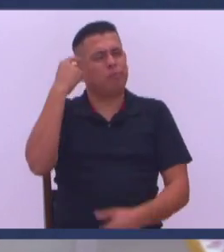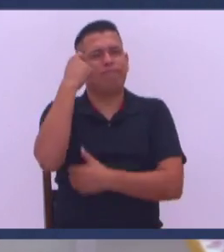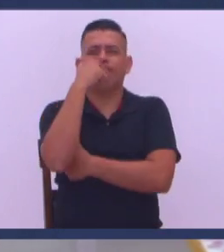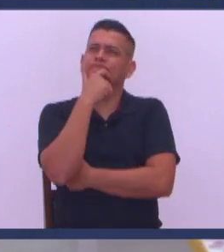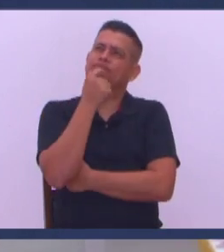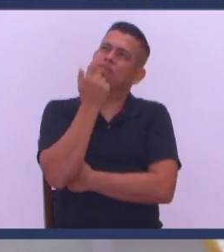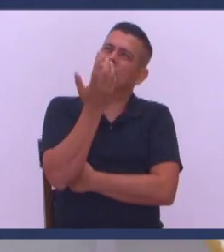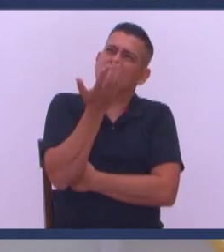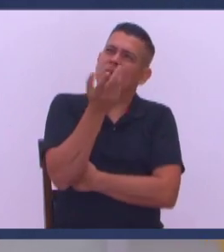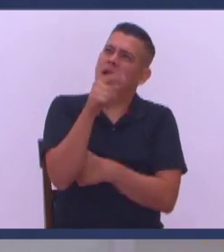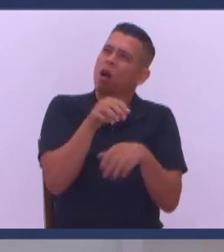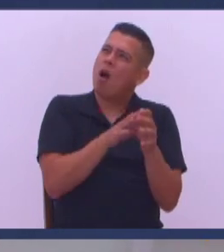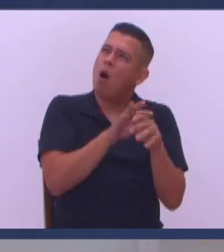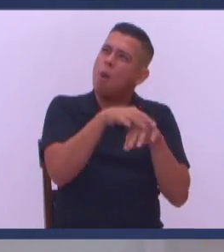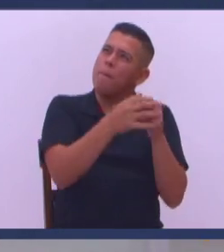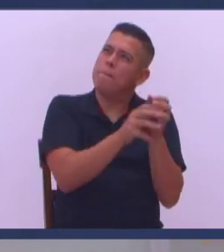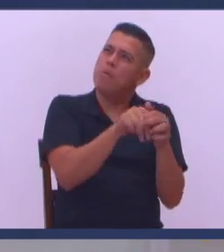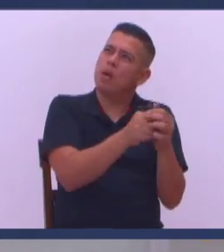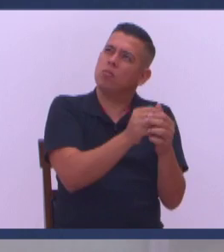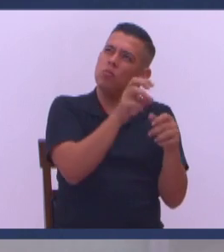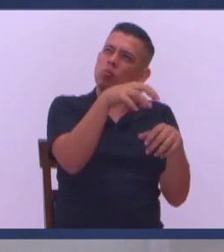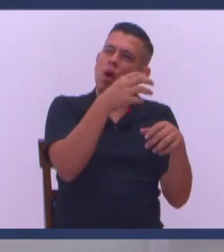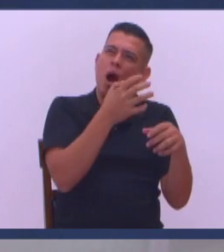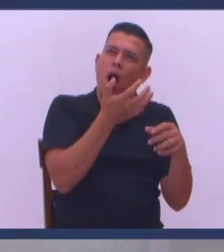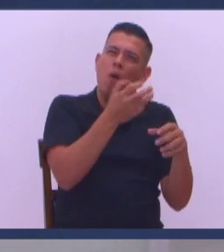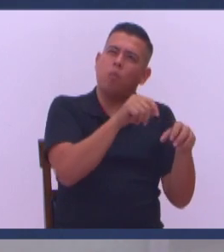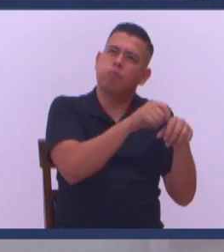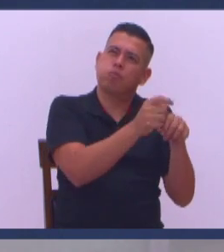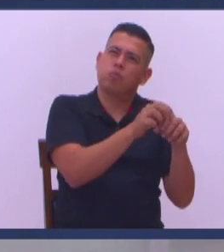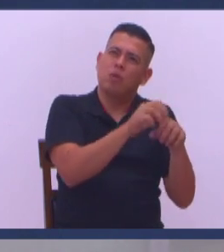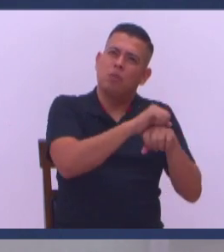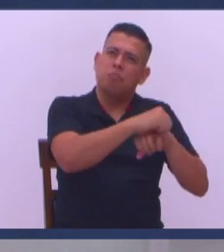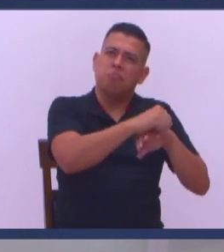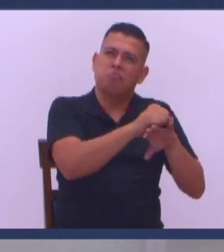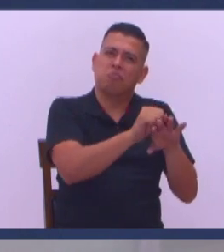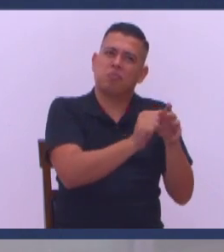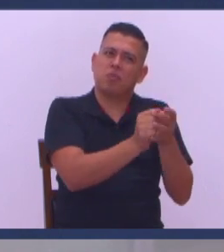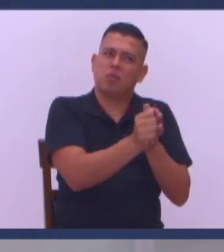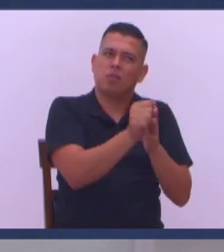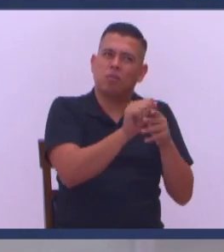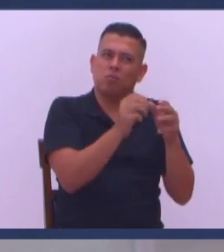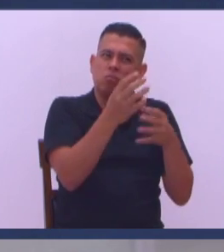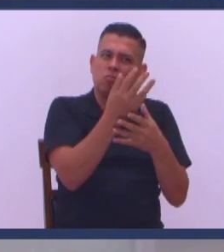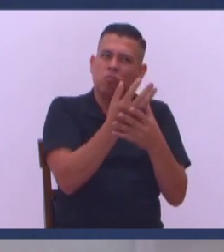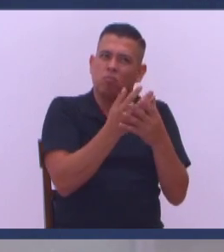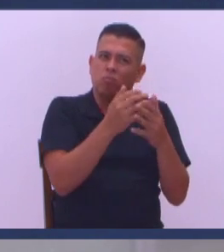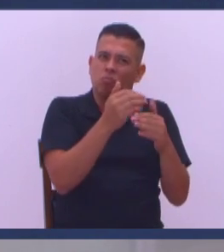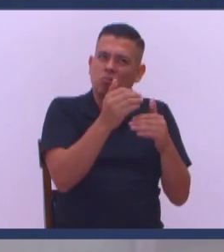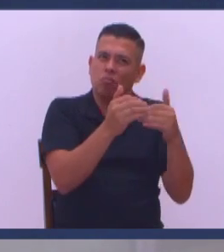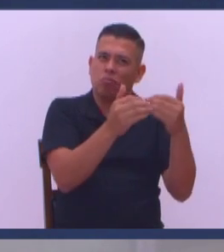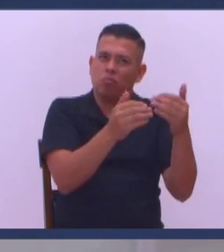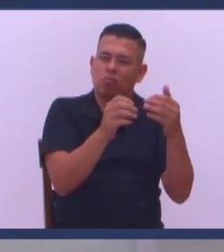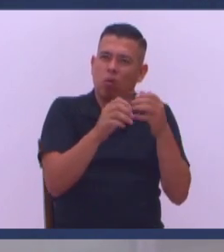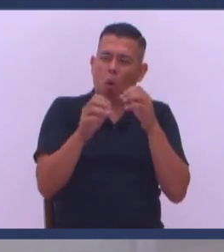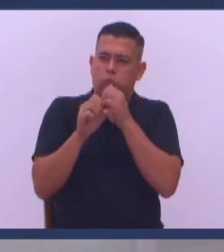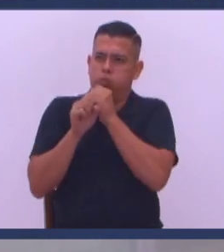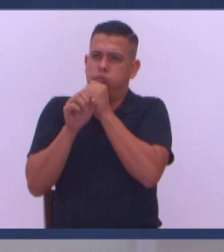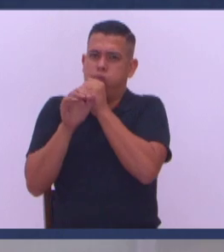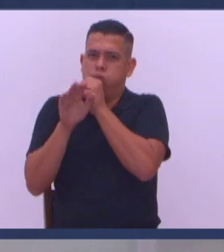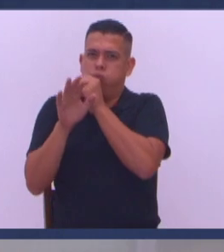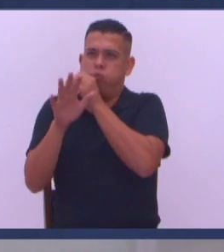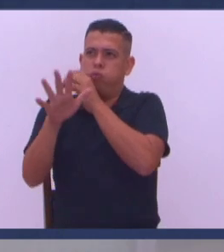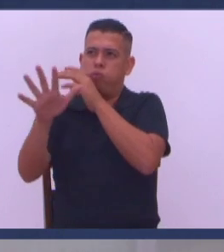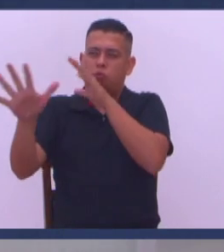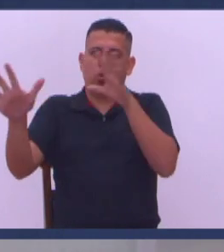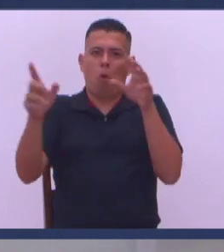¿Qué tiene que ver El lavado de manos? ¿Qué tiene que ver por ende El agua En el proceso De la expansión O como